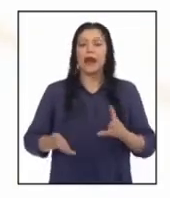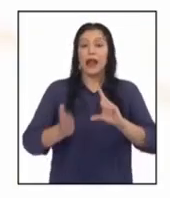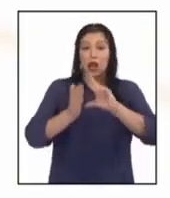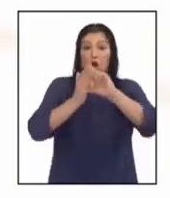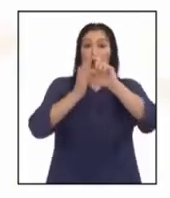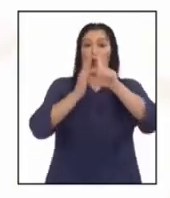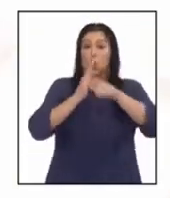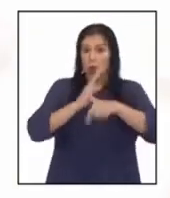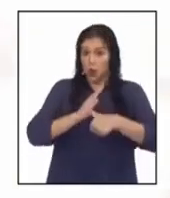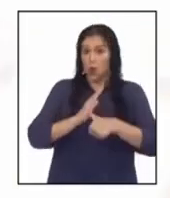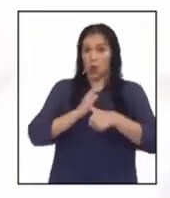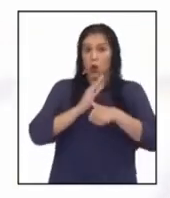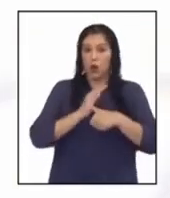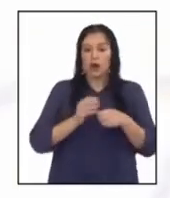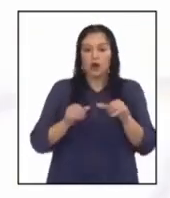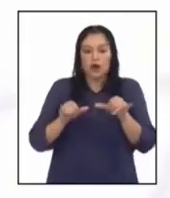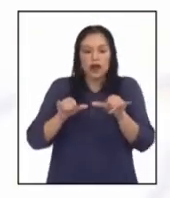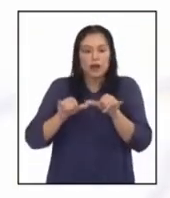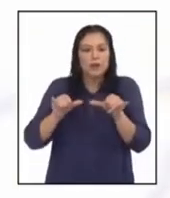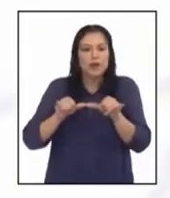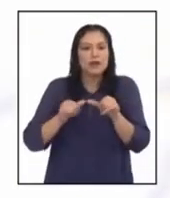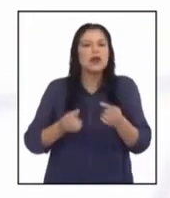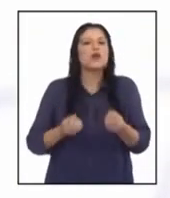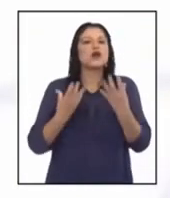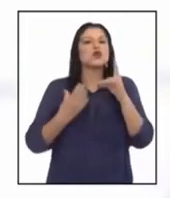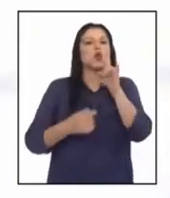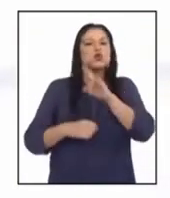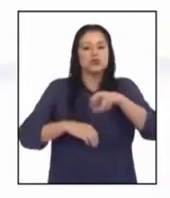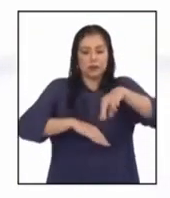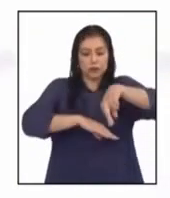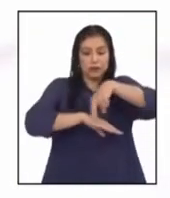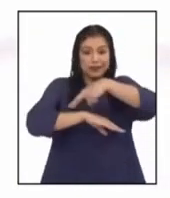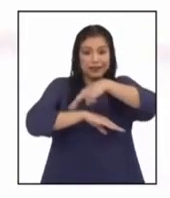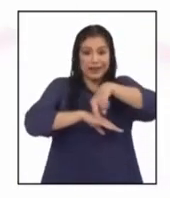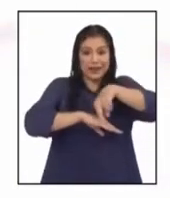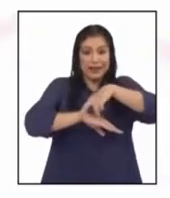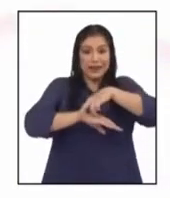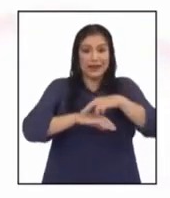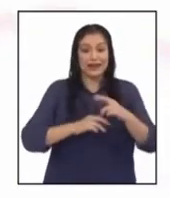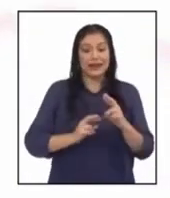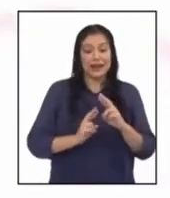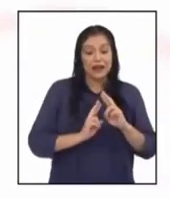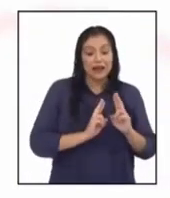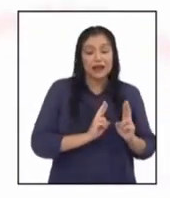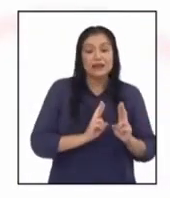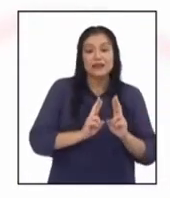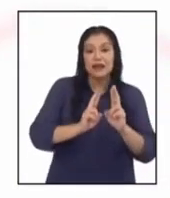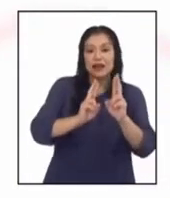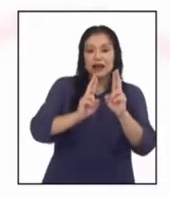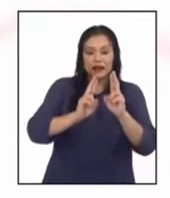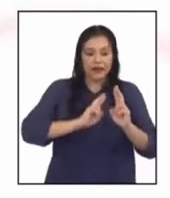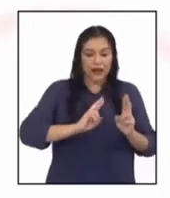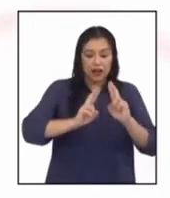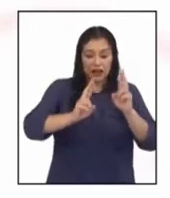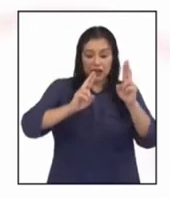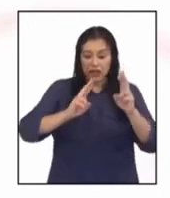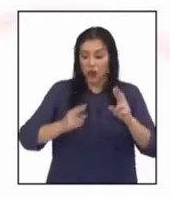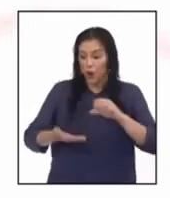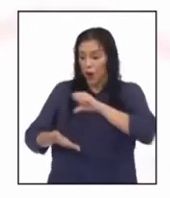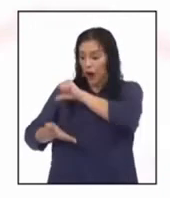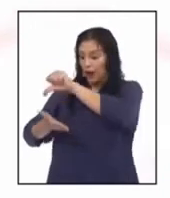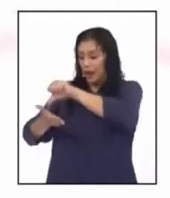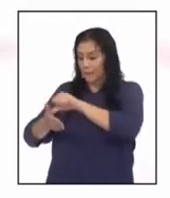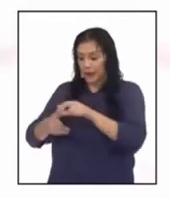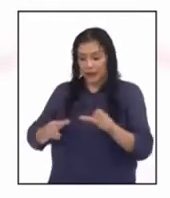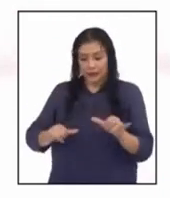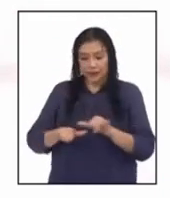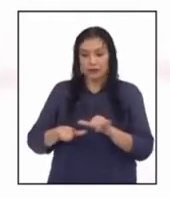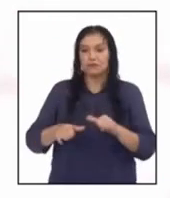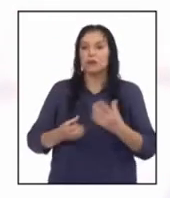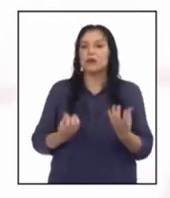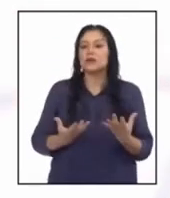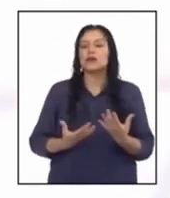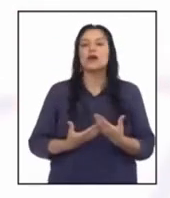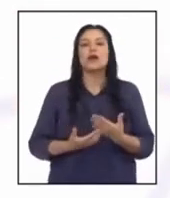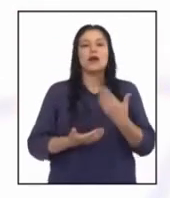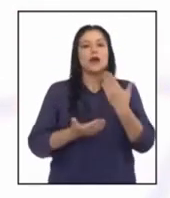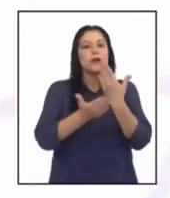Luego, tomamos la medida haciendo uso de la regla. Del río Chira a la plaza del centro poblado de Huangalá.